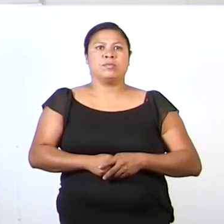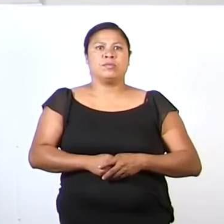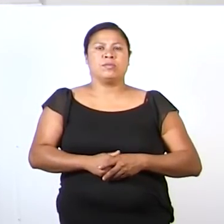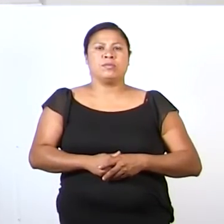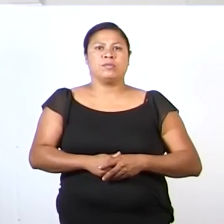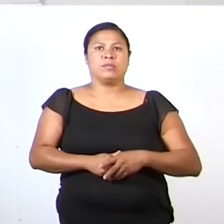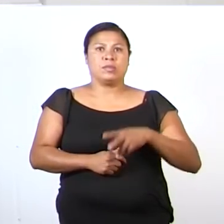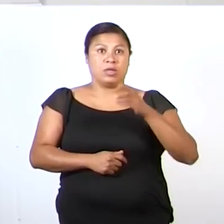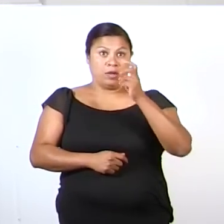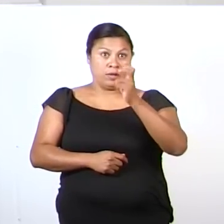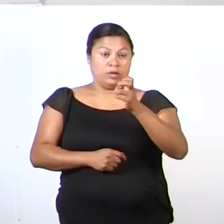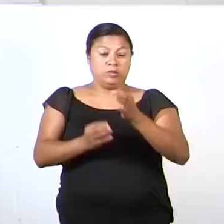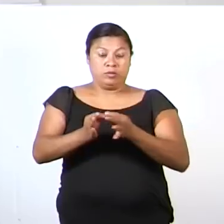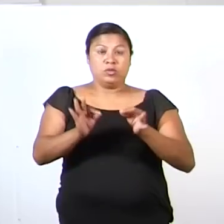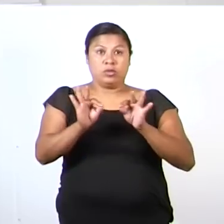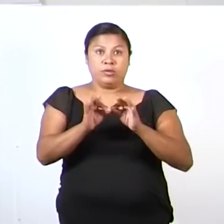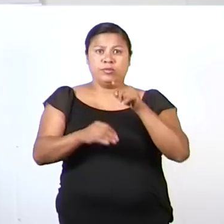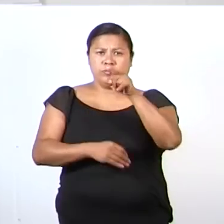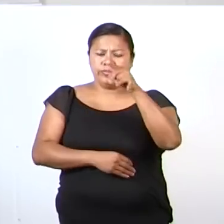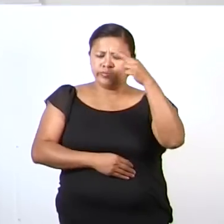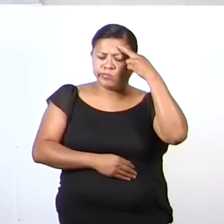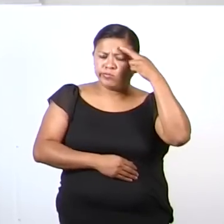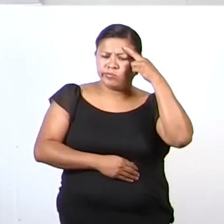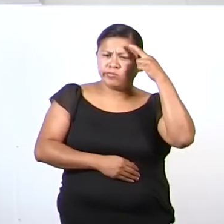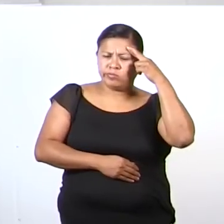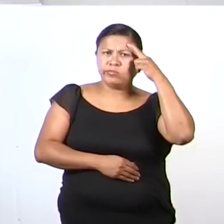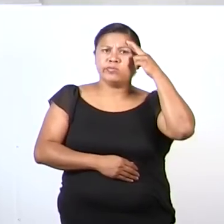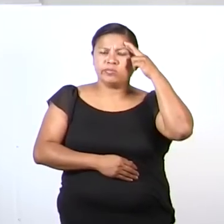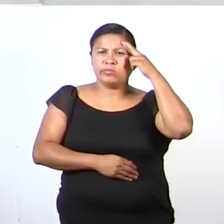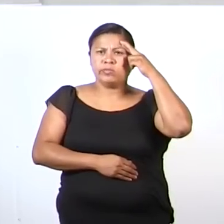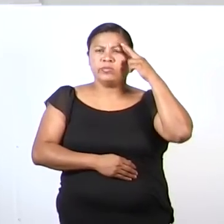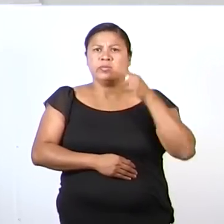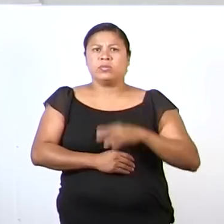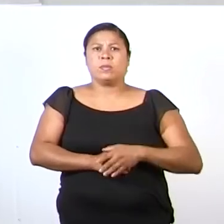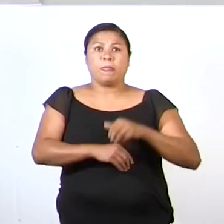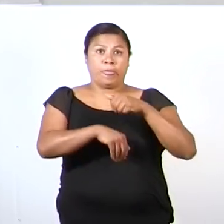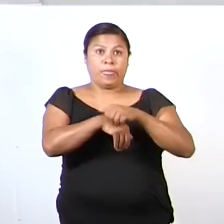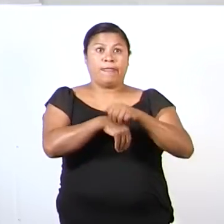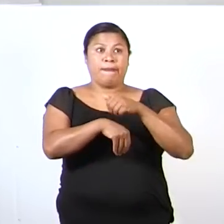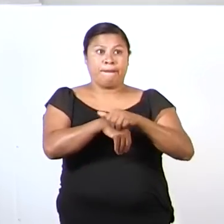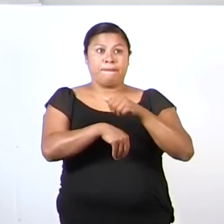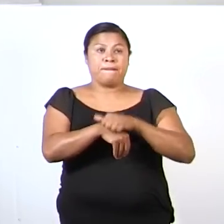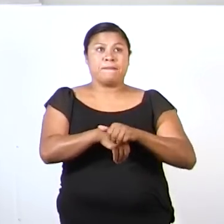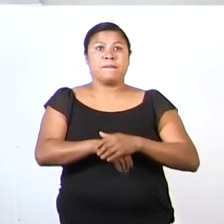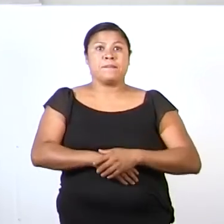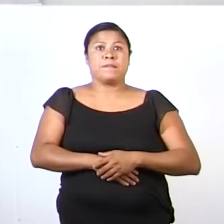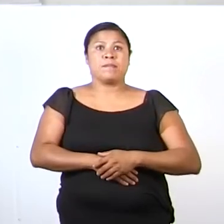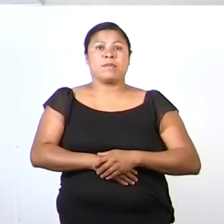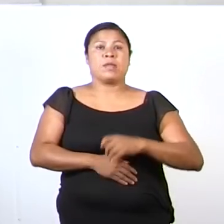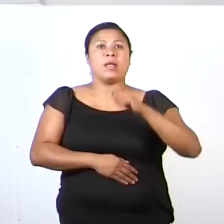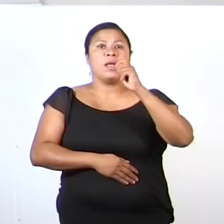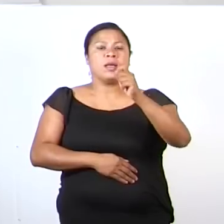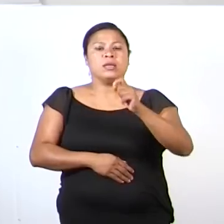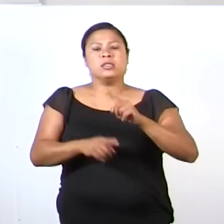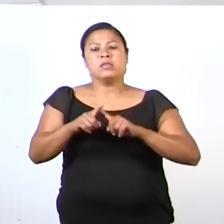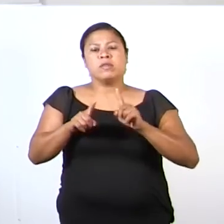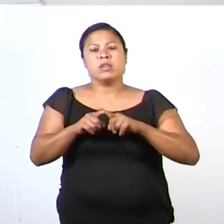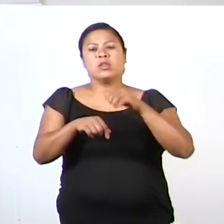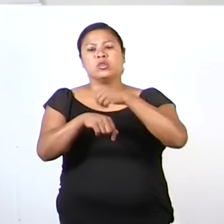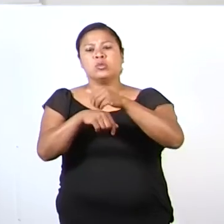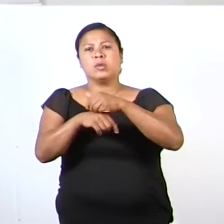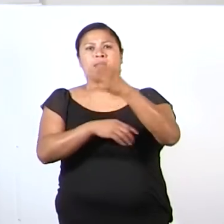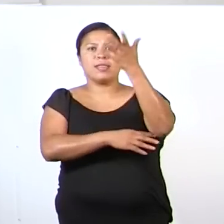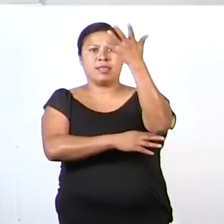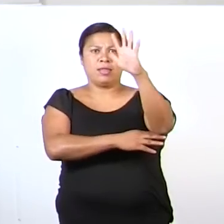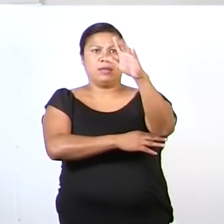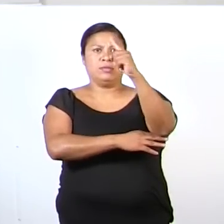Es importante recordarte que los números son un sistema de numeración de